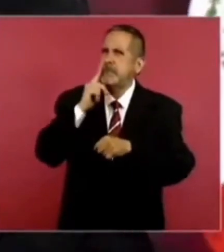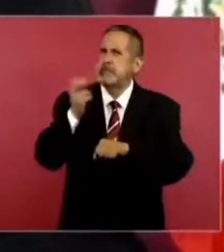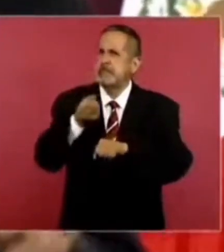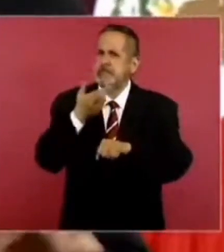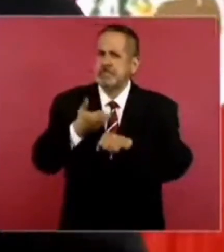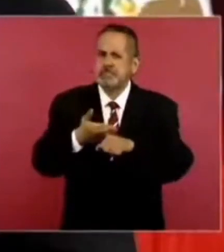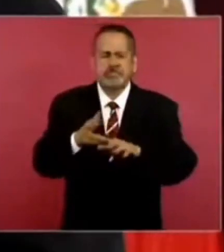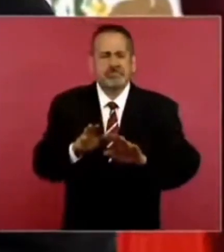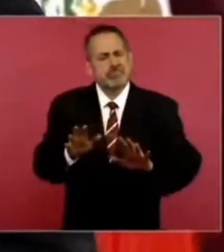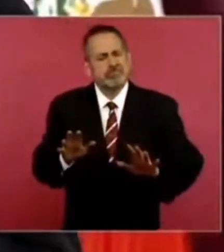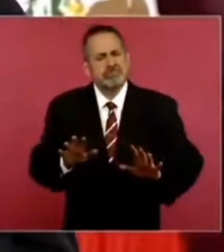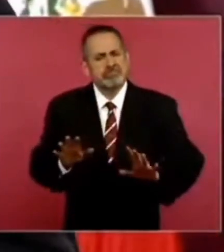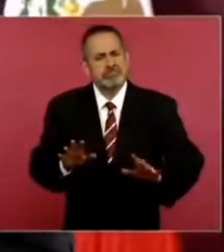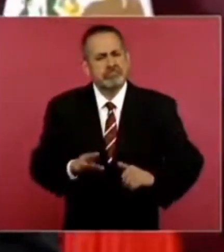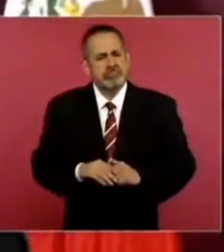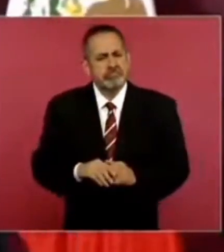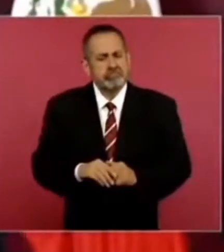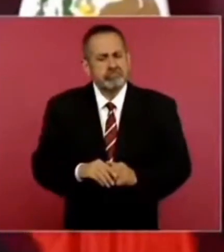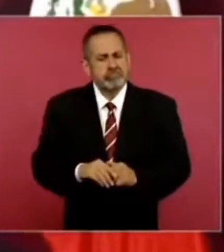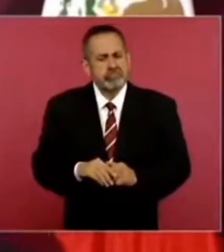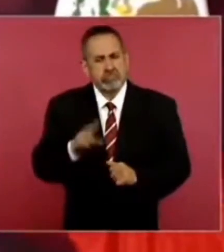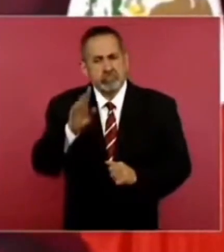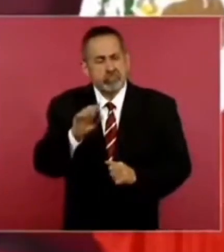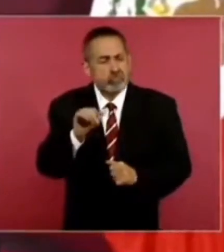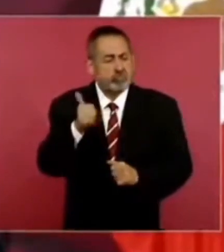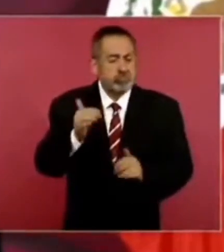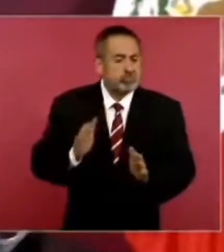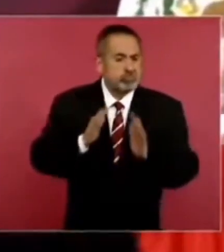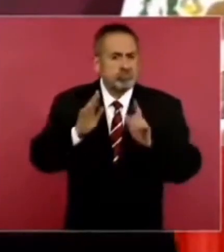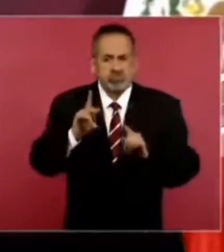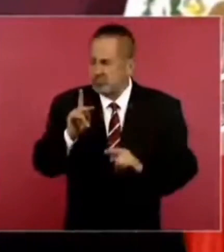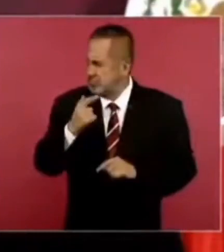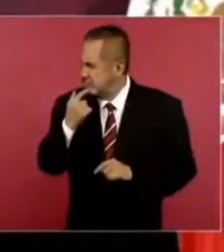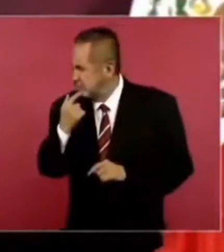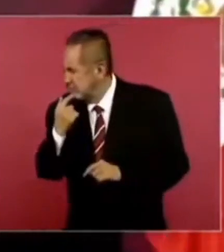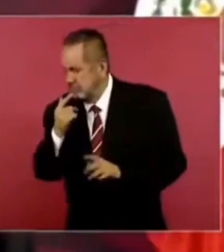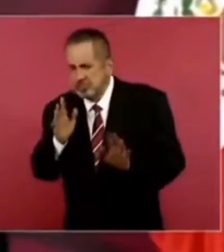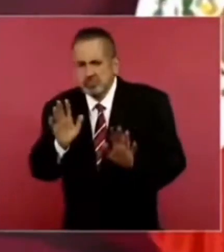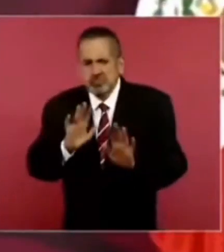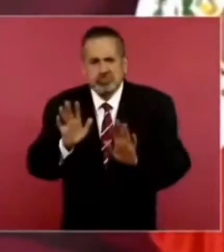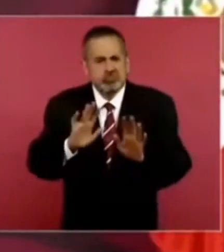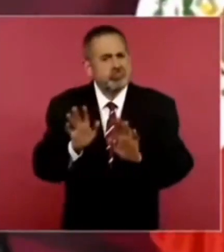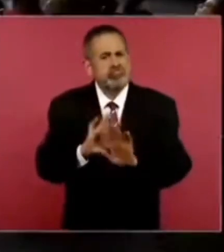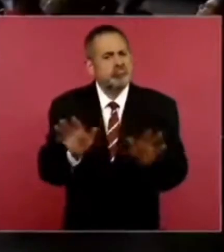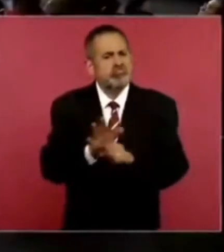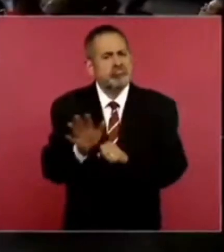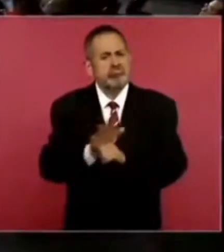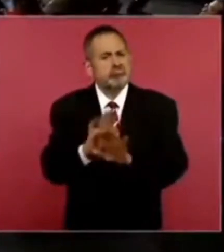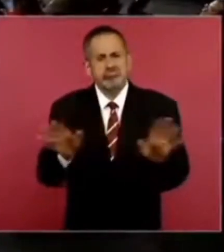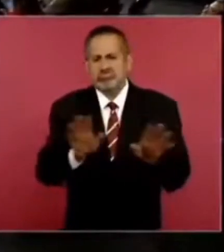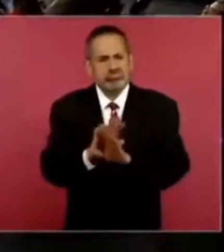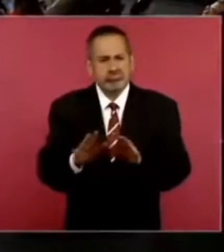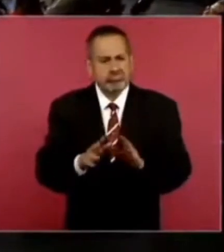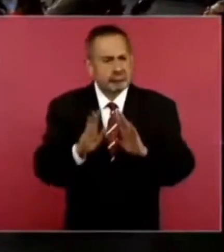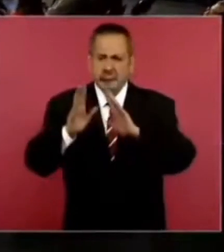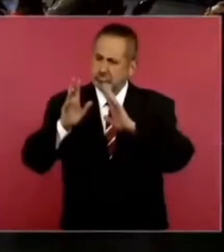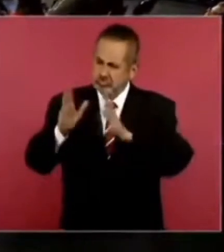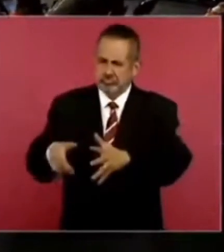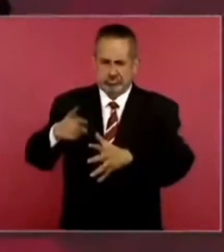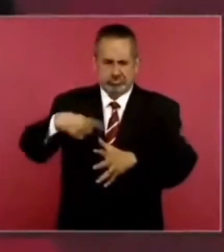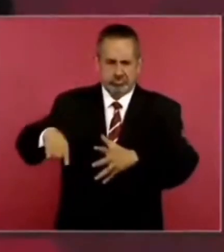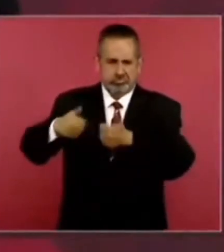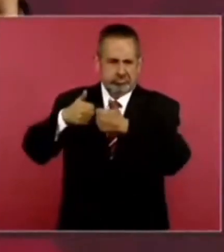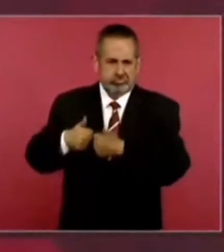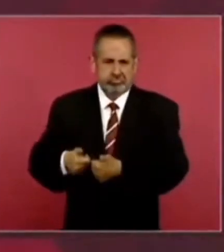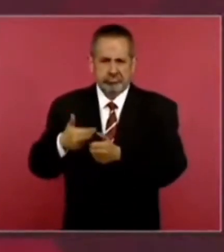ya, solo que haya una sorpresa, pero no, ya nadie va a salir. Nos